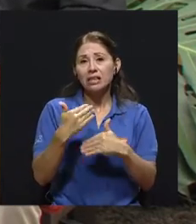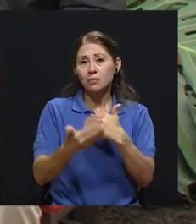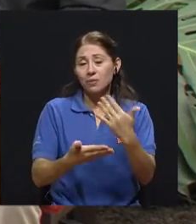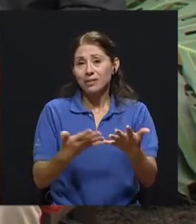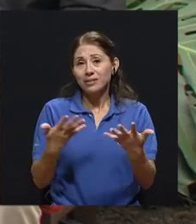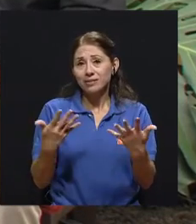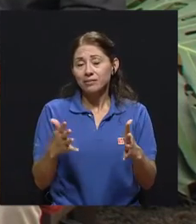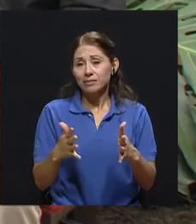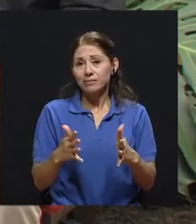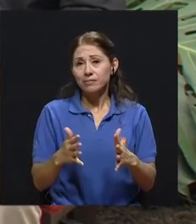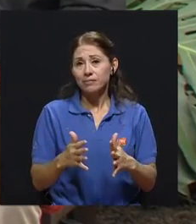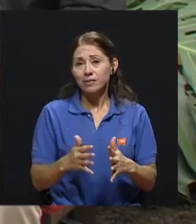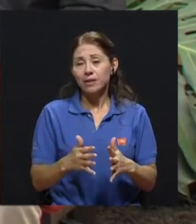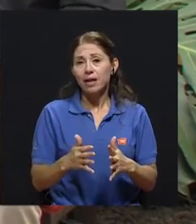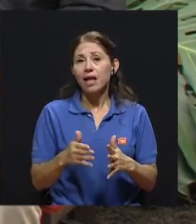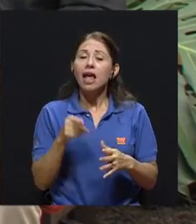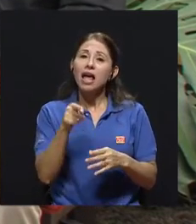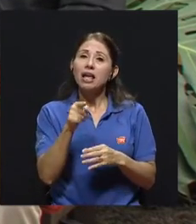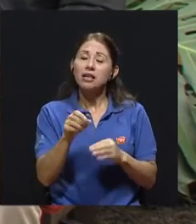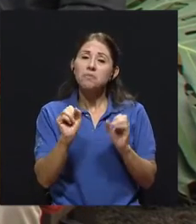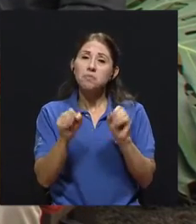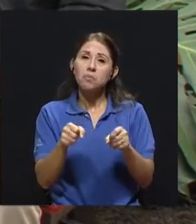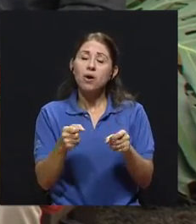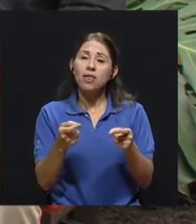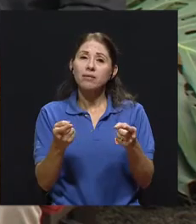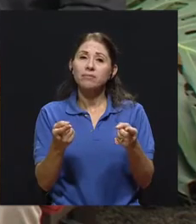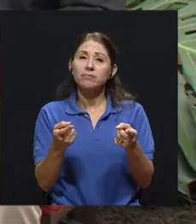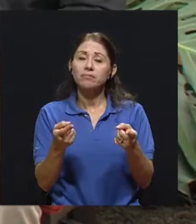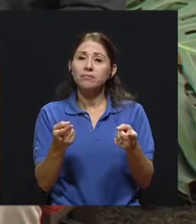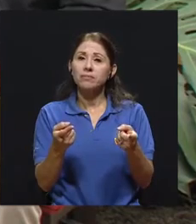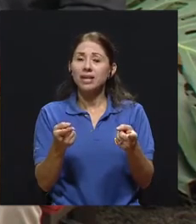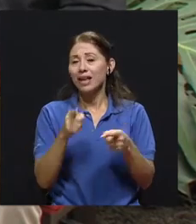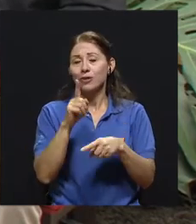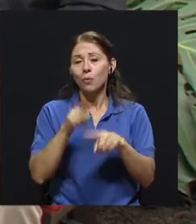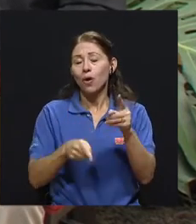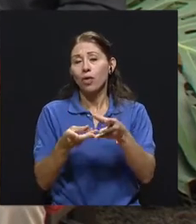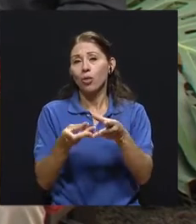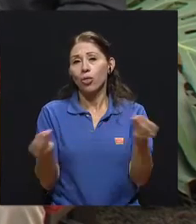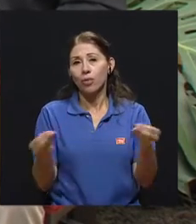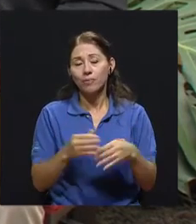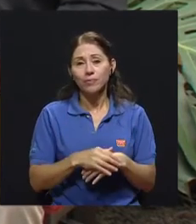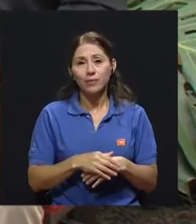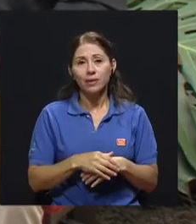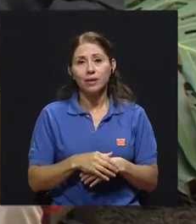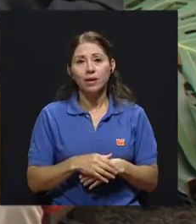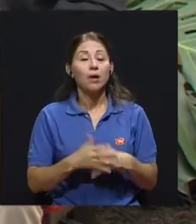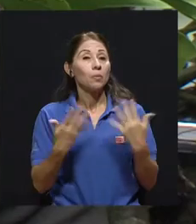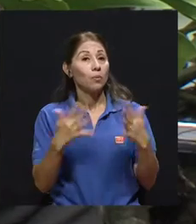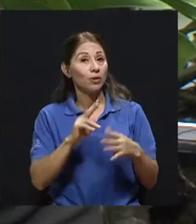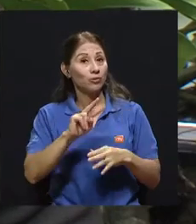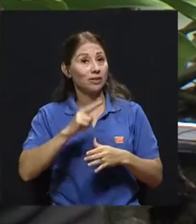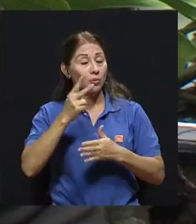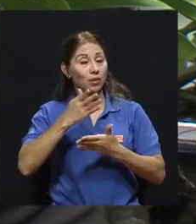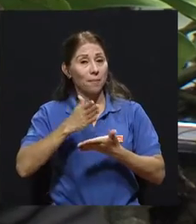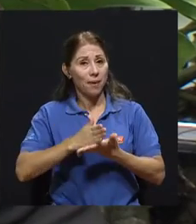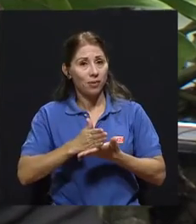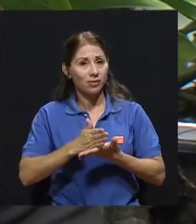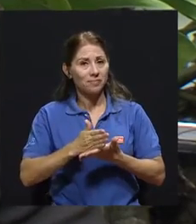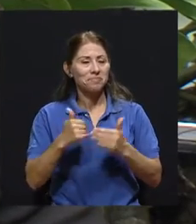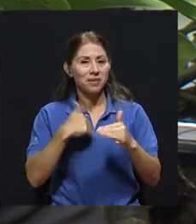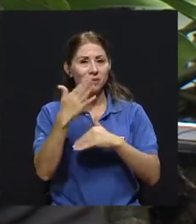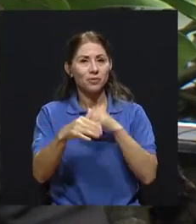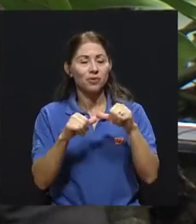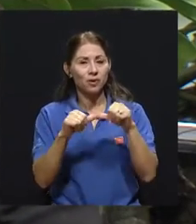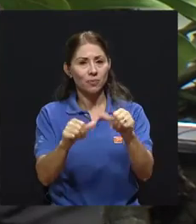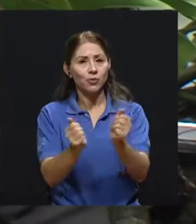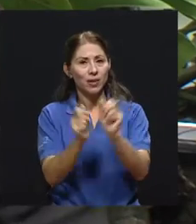ya se haya complejizado de tal forma que no pueda salir por sí sola. Solo. Exactamente. Bueno, vamos a hacer una segunda pausa en